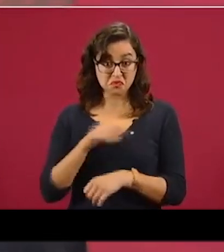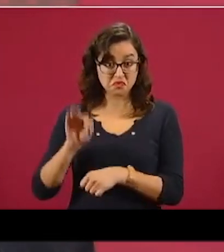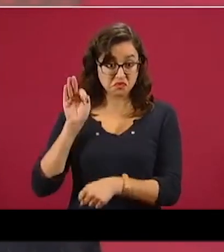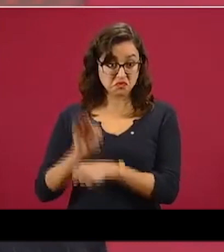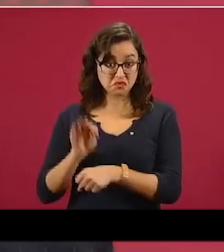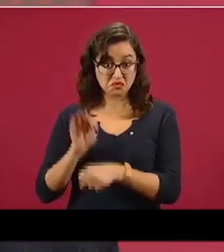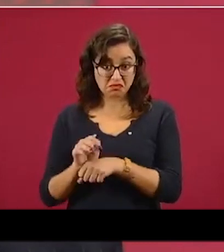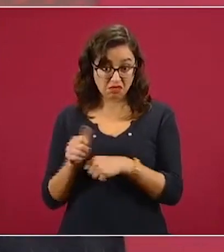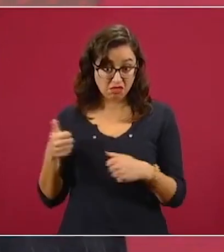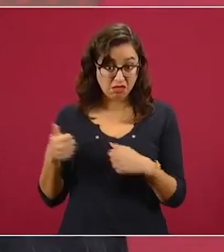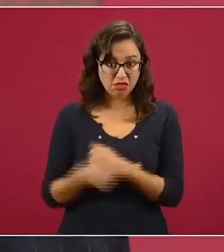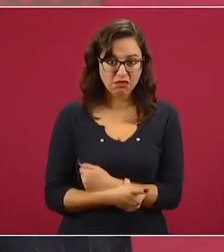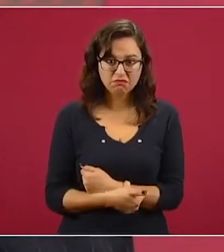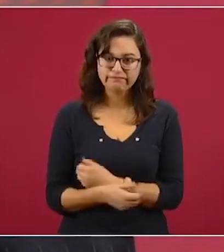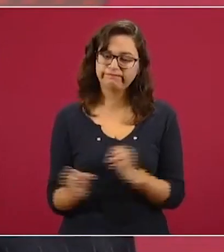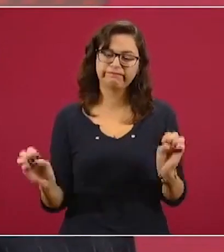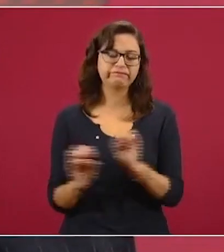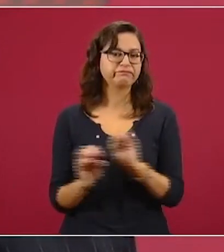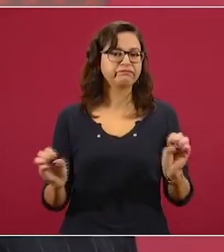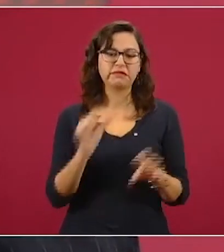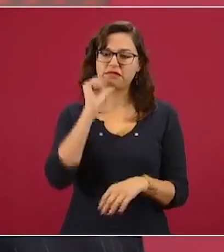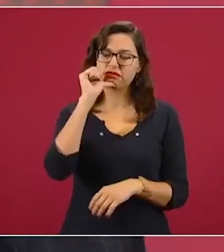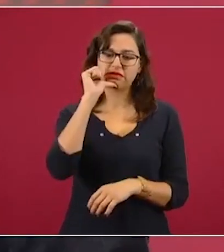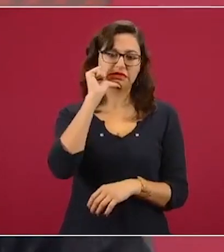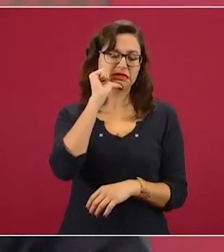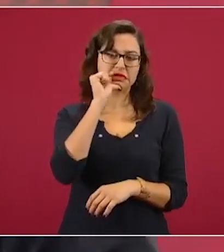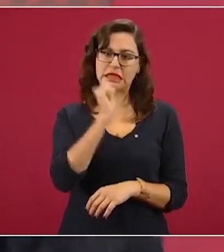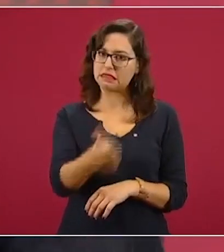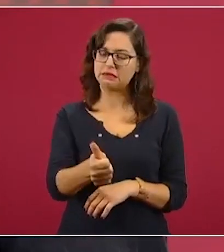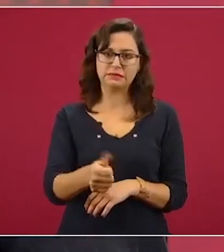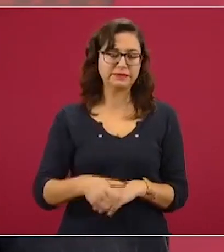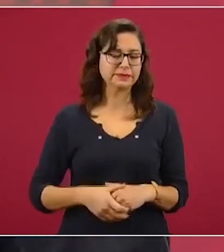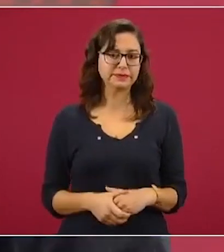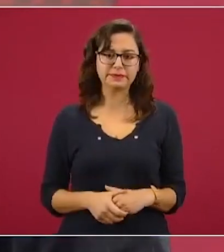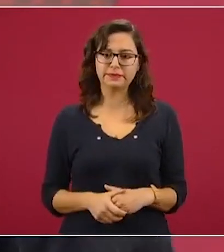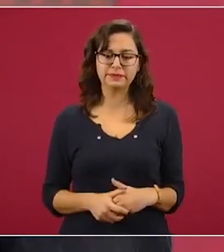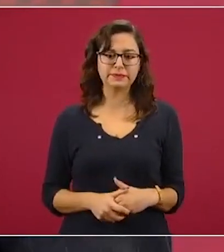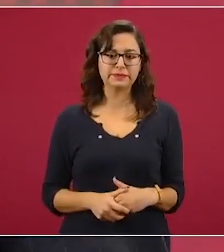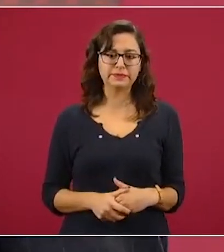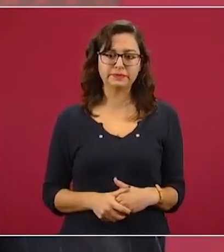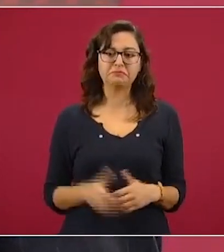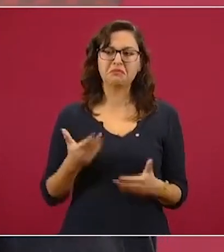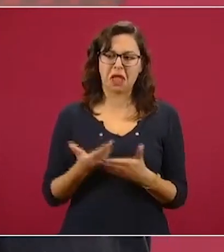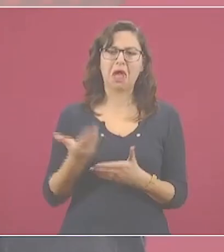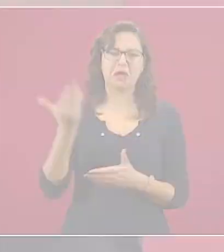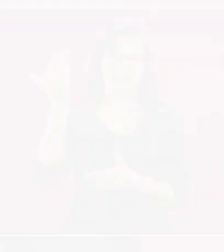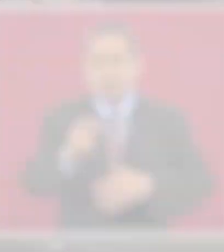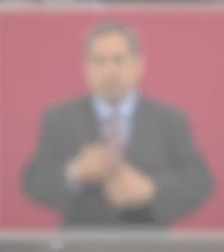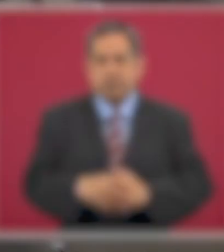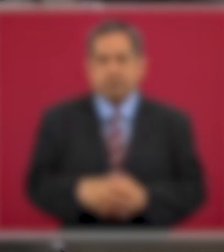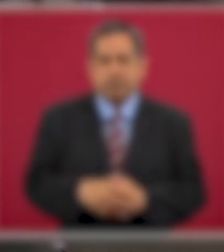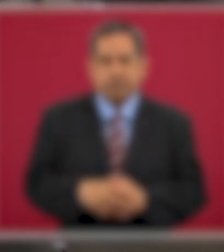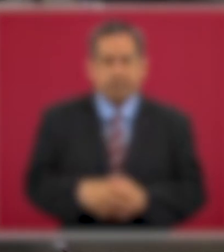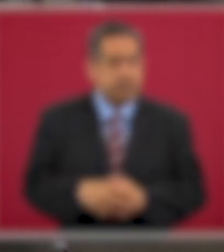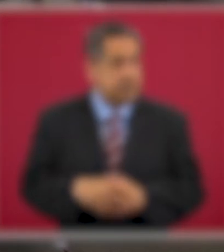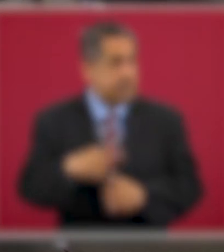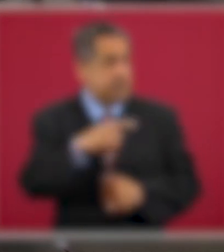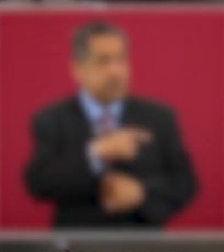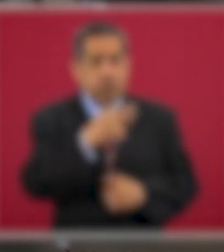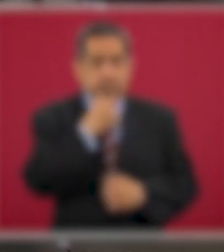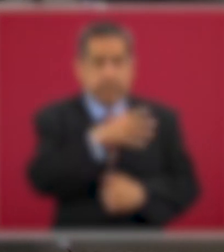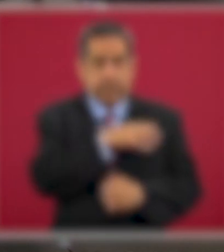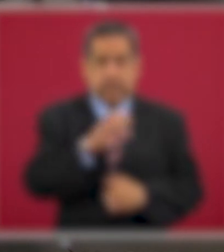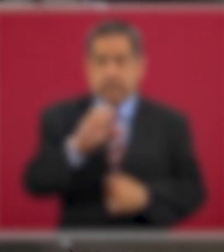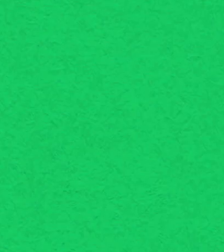ya pasó ese tiempo. Sharon Smoog,